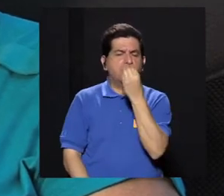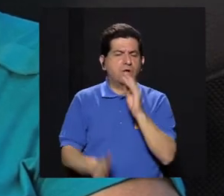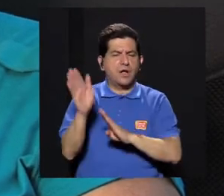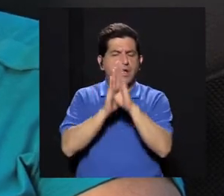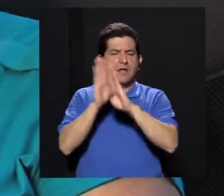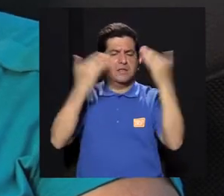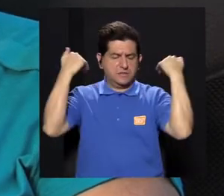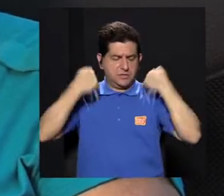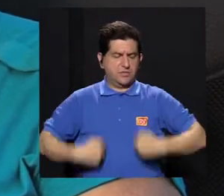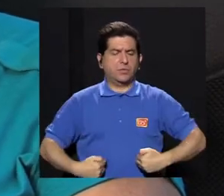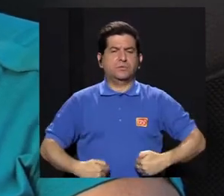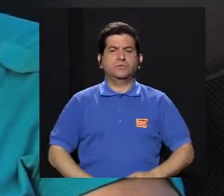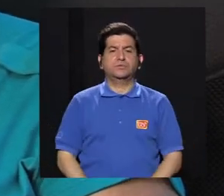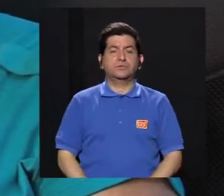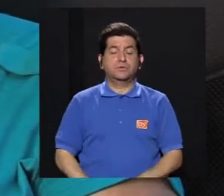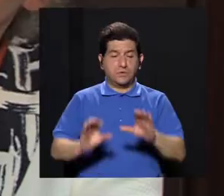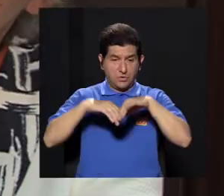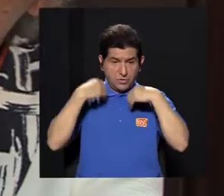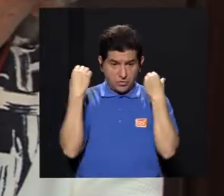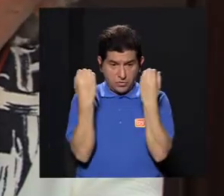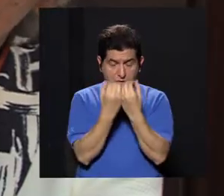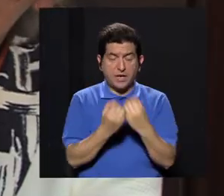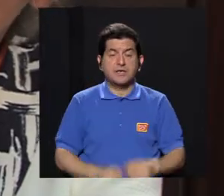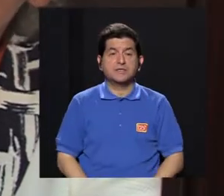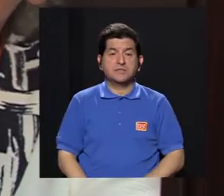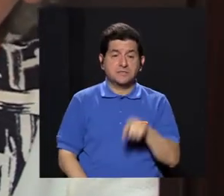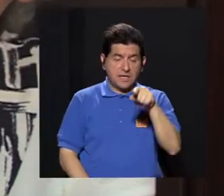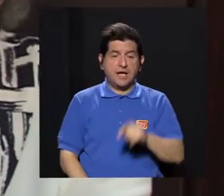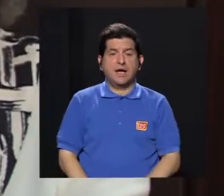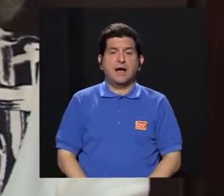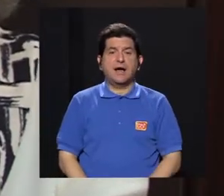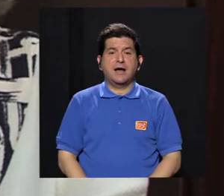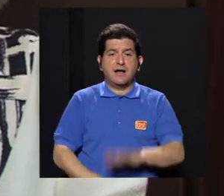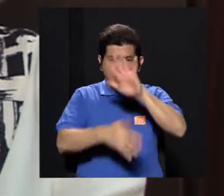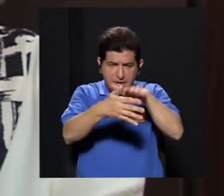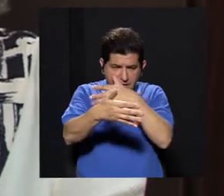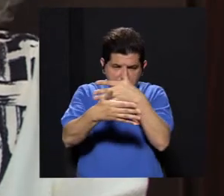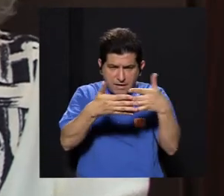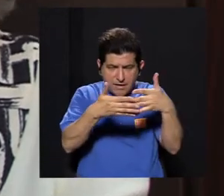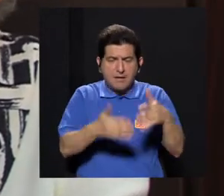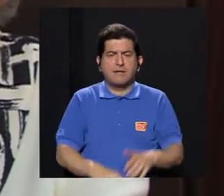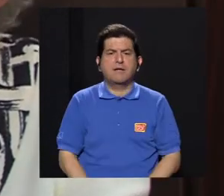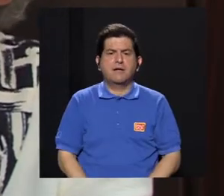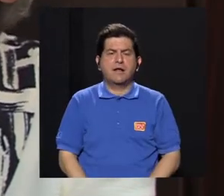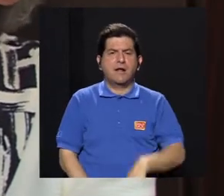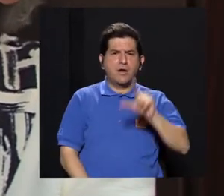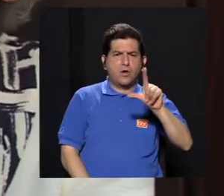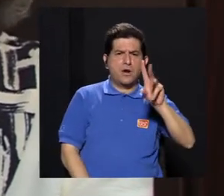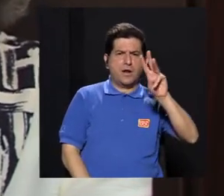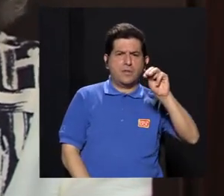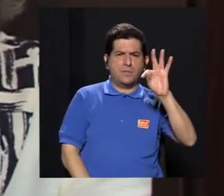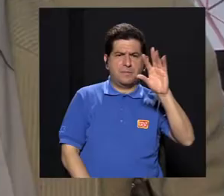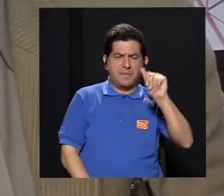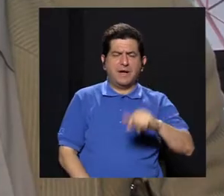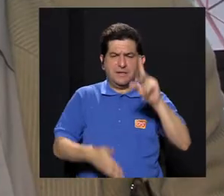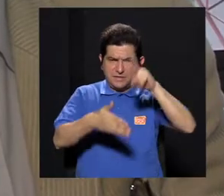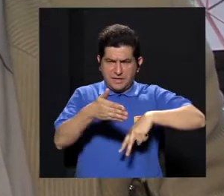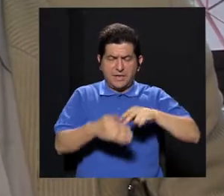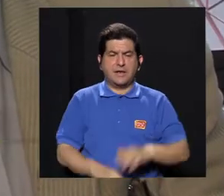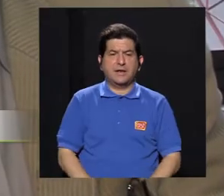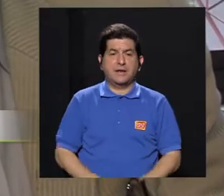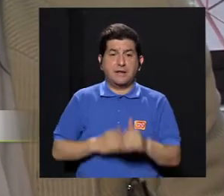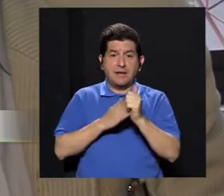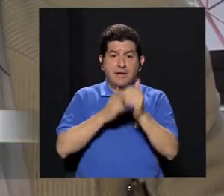nutrición al desarrollo humano. Organizamos la malla curricular, Leonardo Mata la leyó. Las